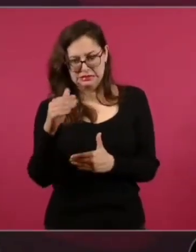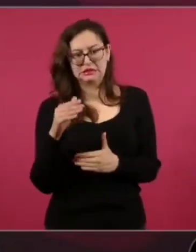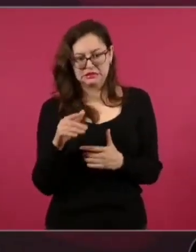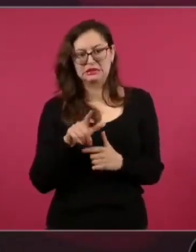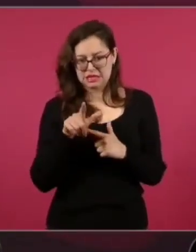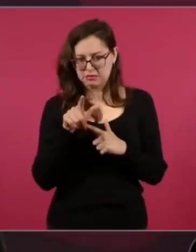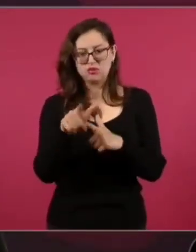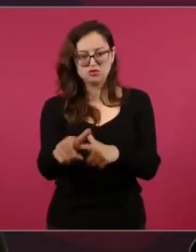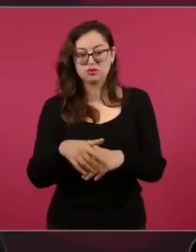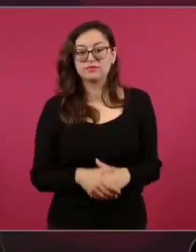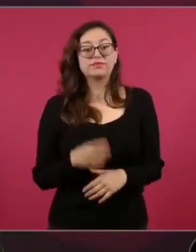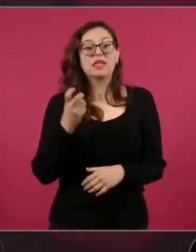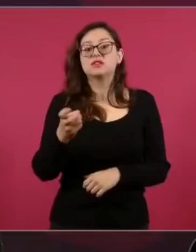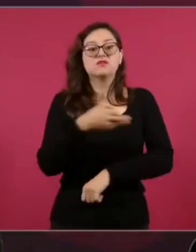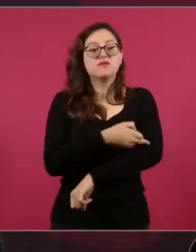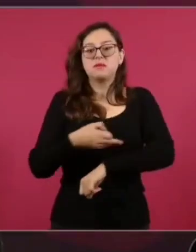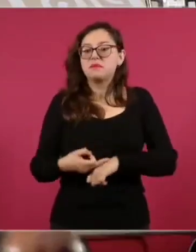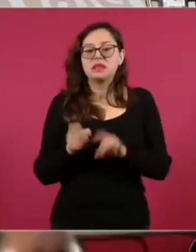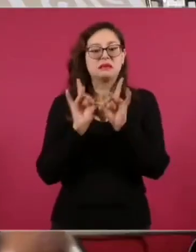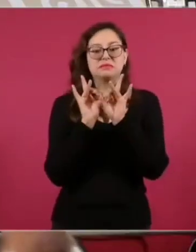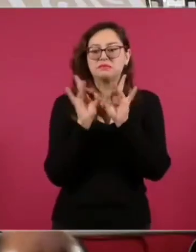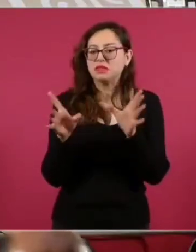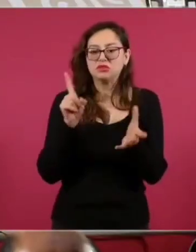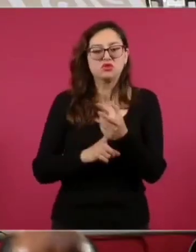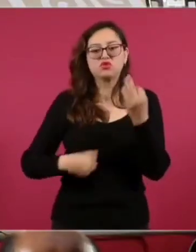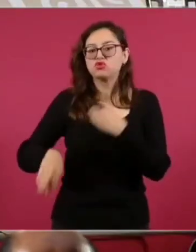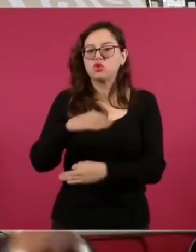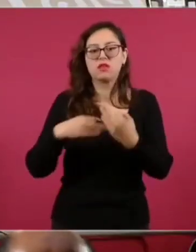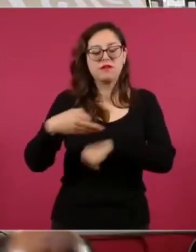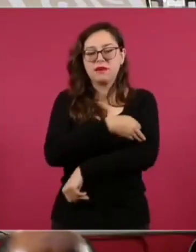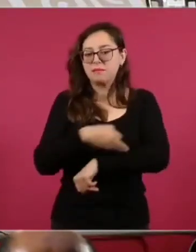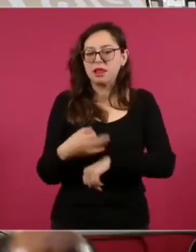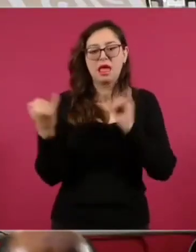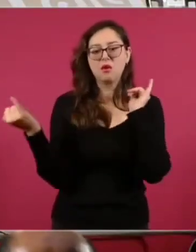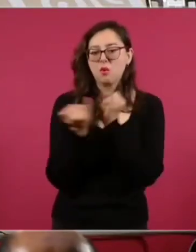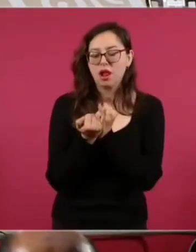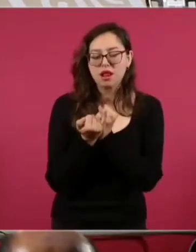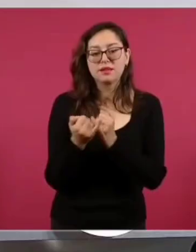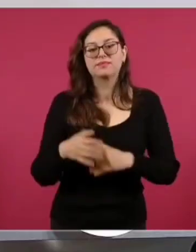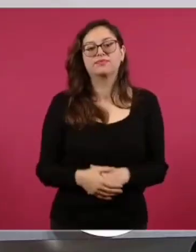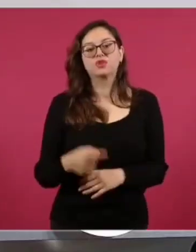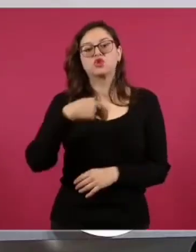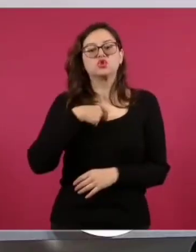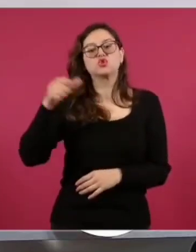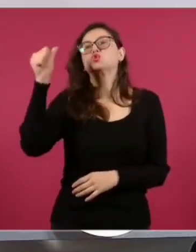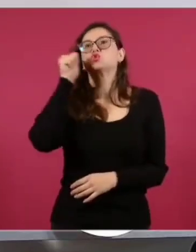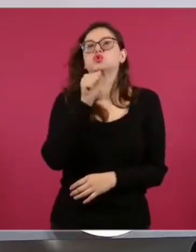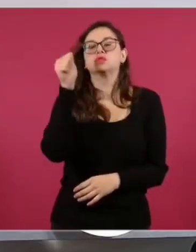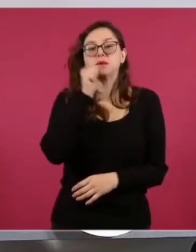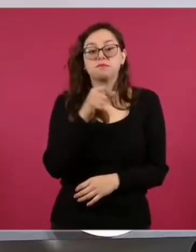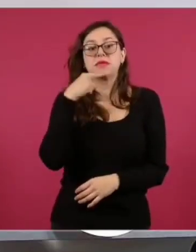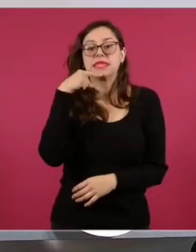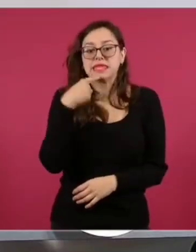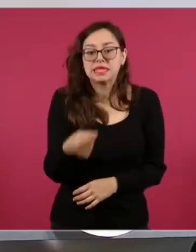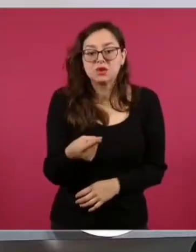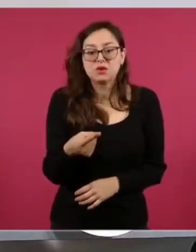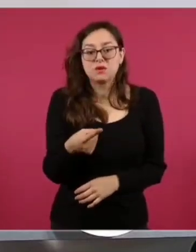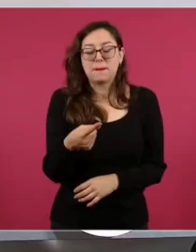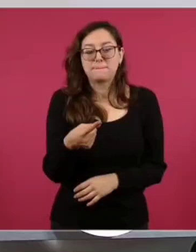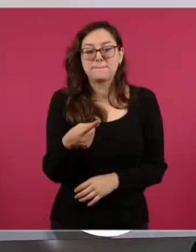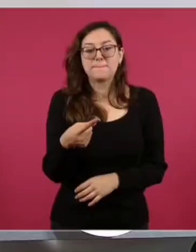Esto sucede en todas las familias, en todas las familias. Yo siempre he dicho que la principal